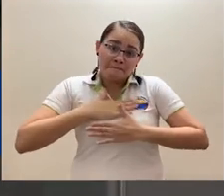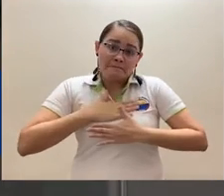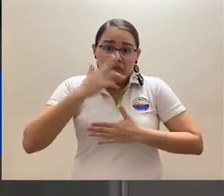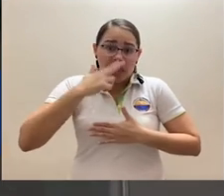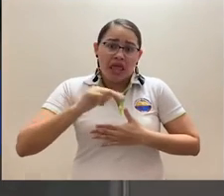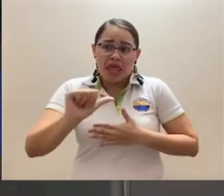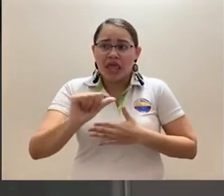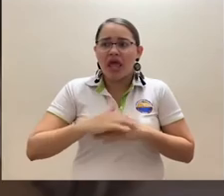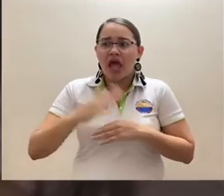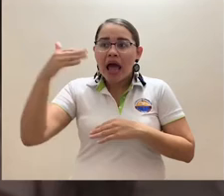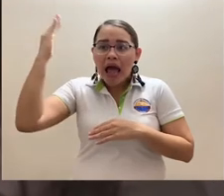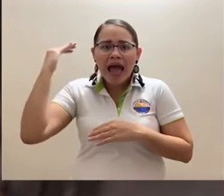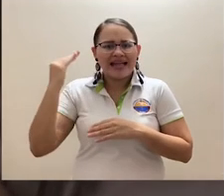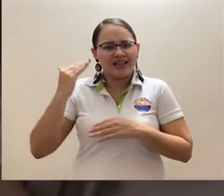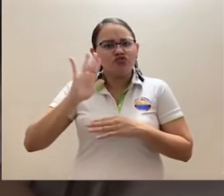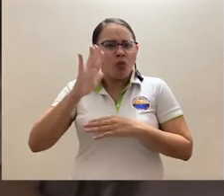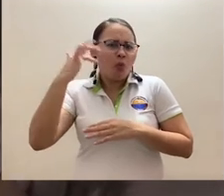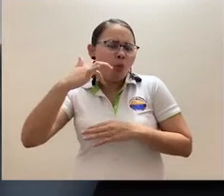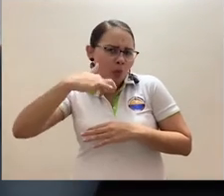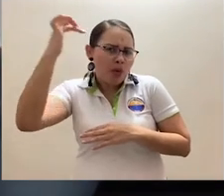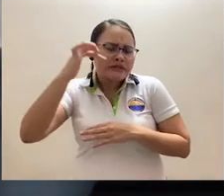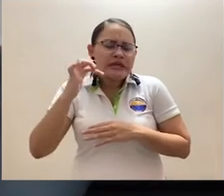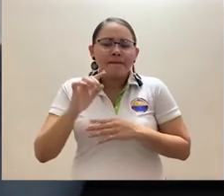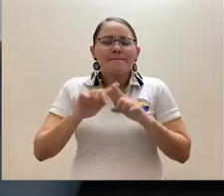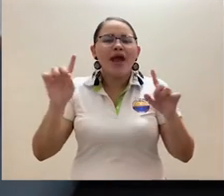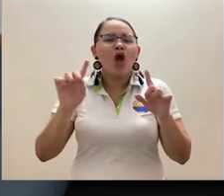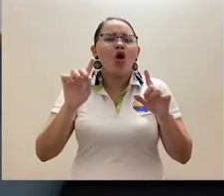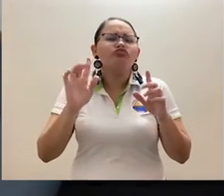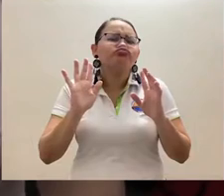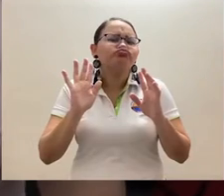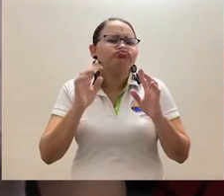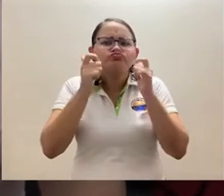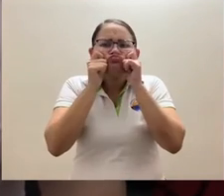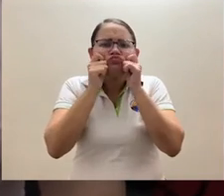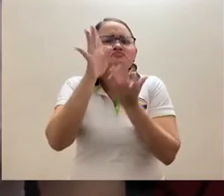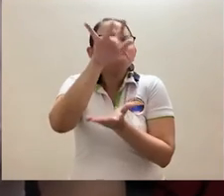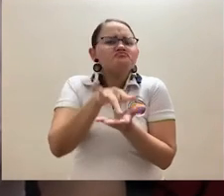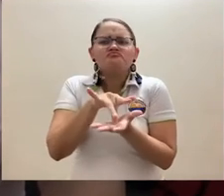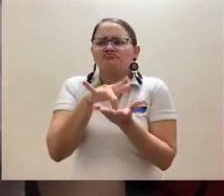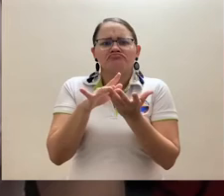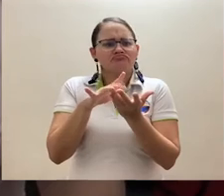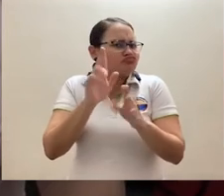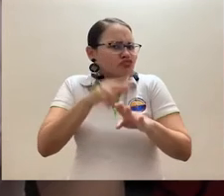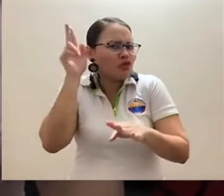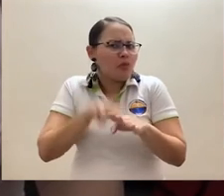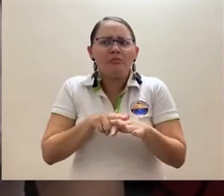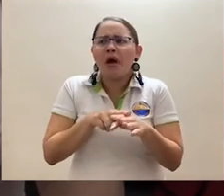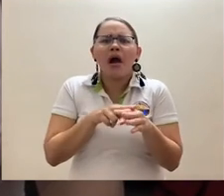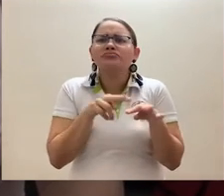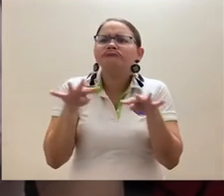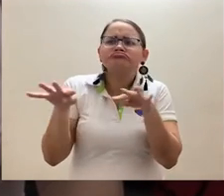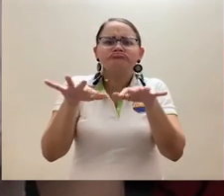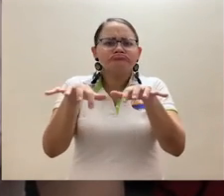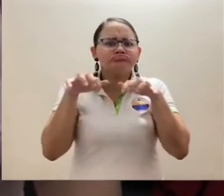diferente, presencial, en una ceremonia donde estaban todos los graduando. Pero bueno, en esta experiencia, pues nos ha